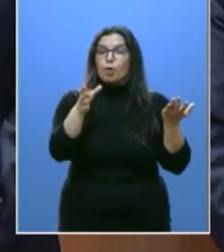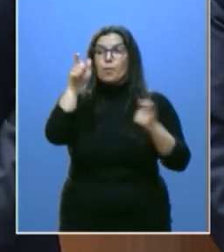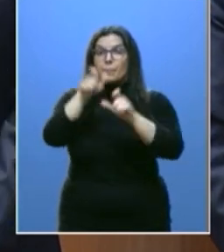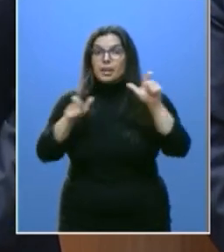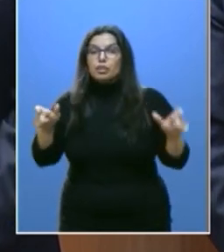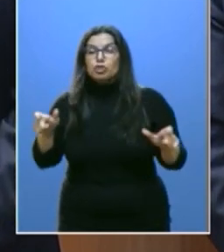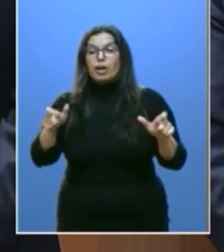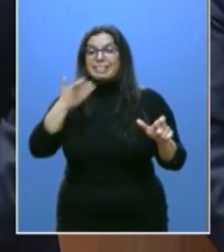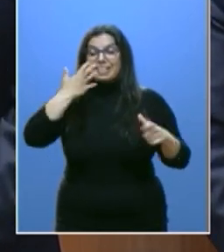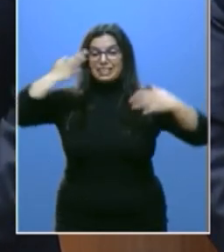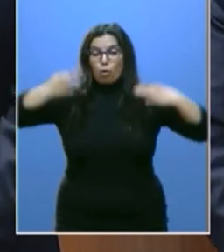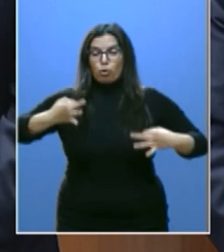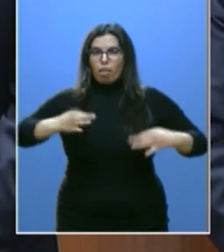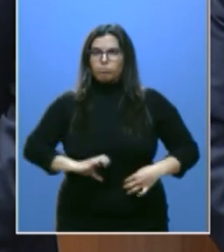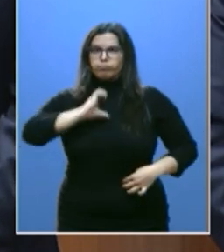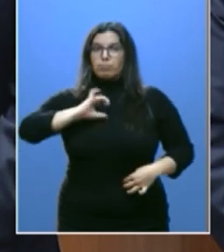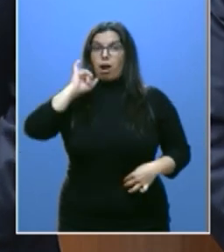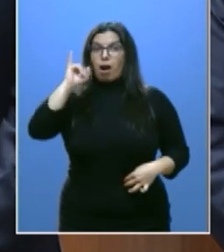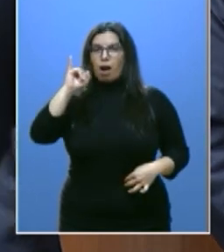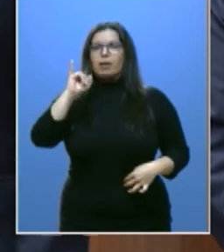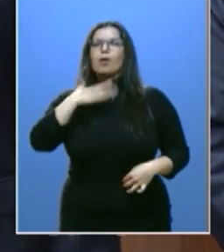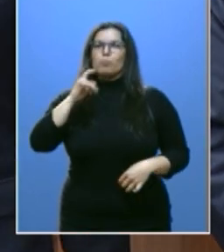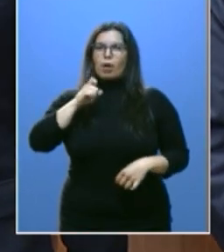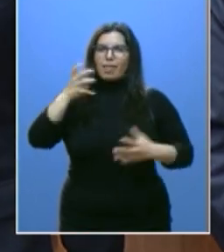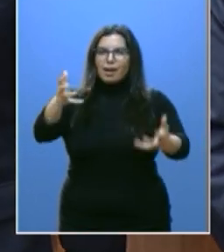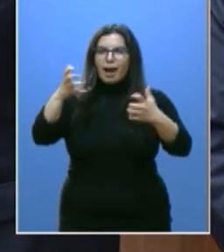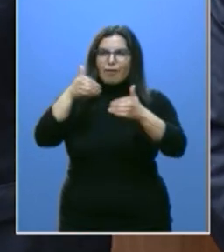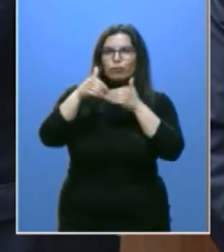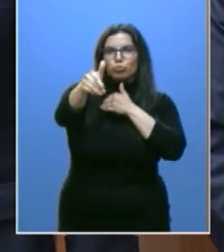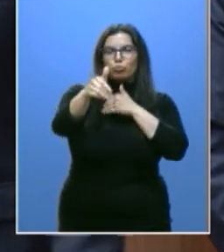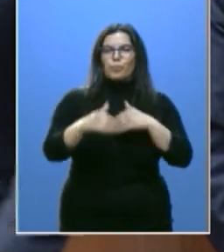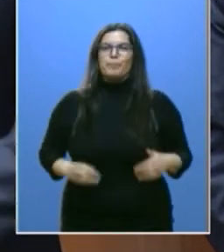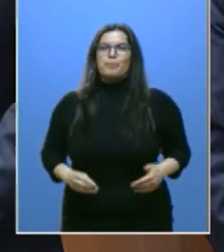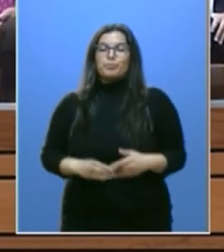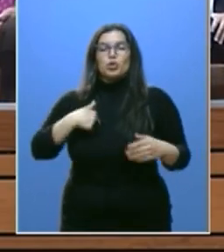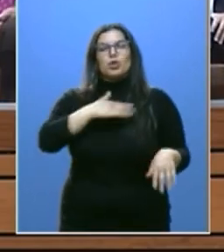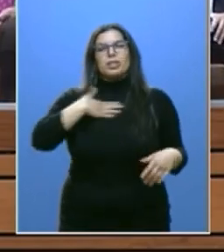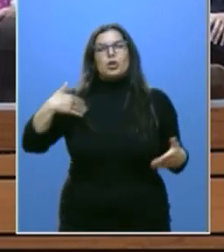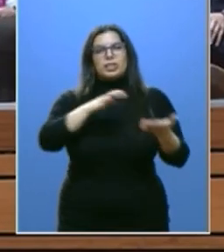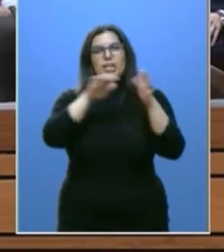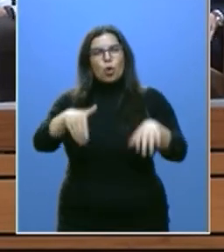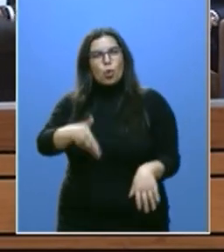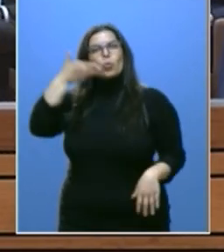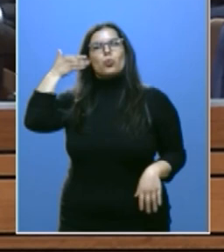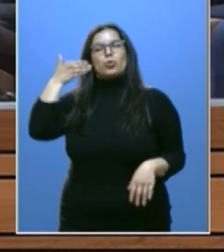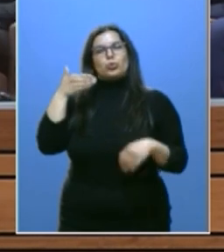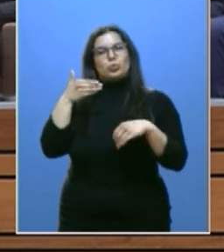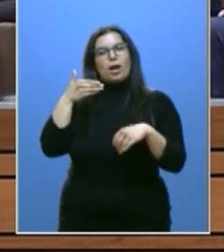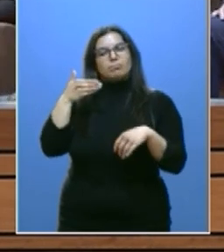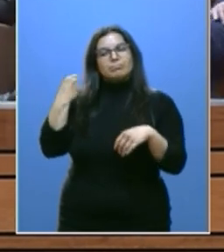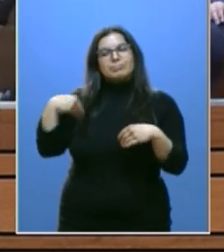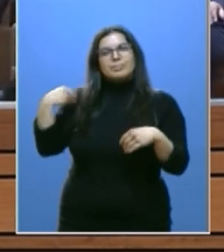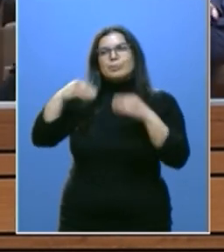seguros de sí mismos son capaces de ganar su futuro. Quiero una Castilla y León orgullosa de nuestra